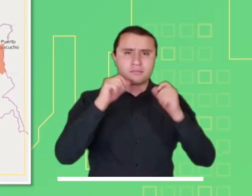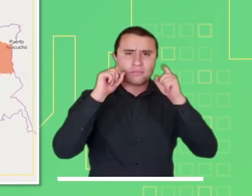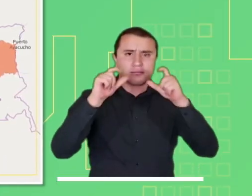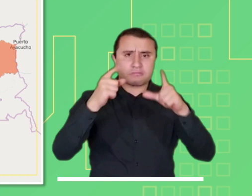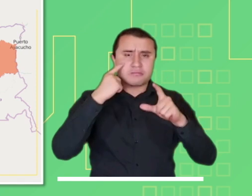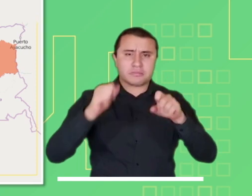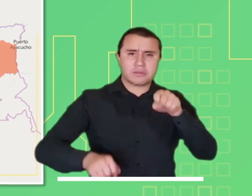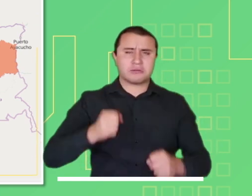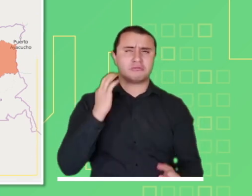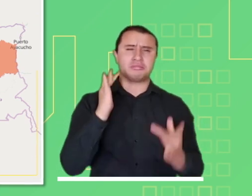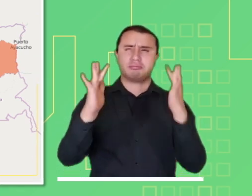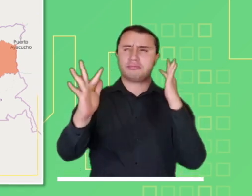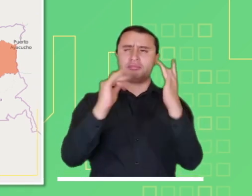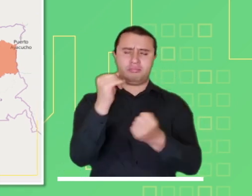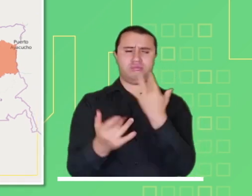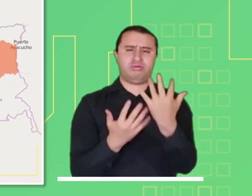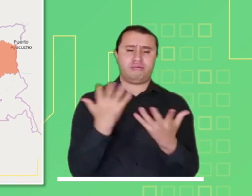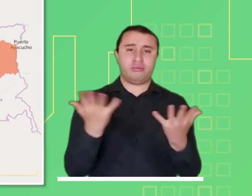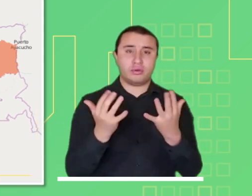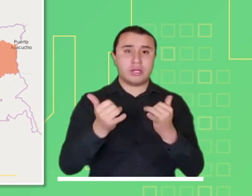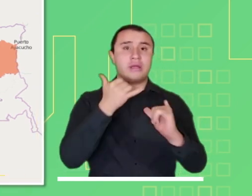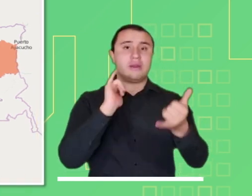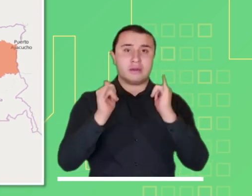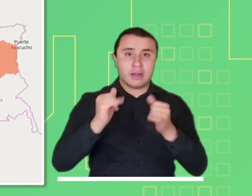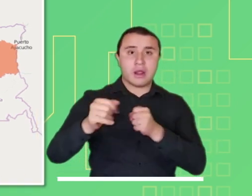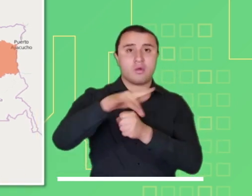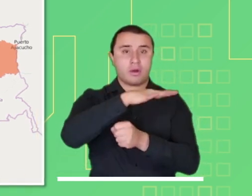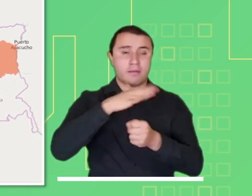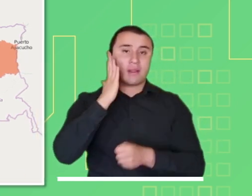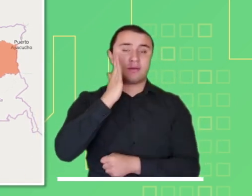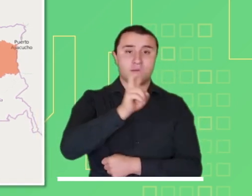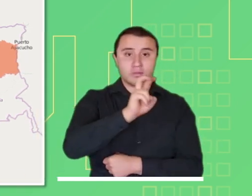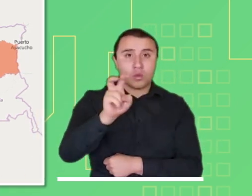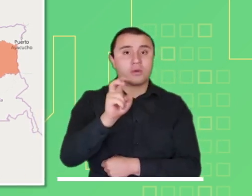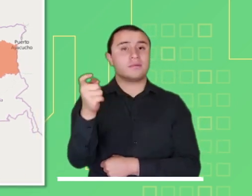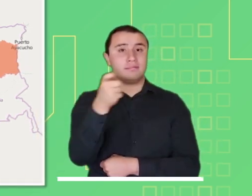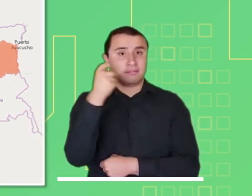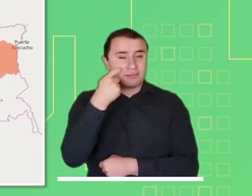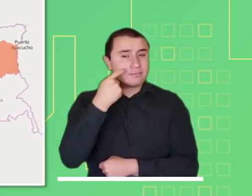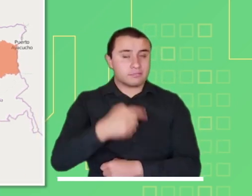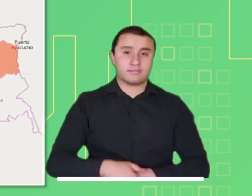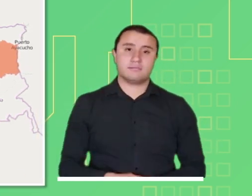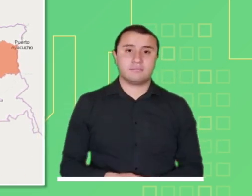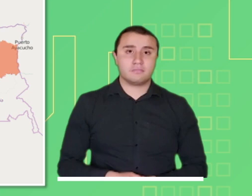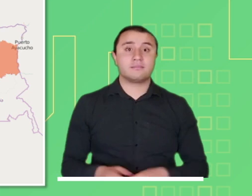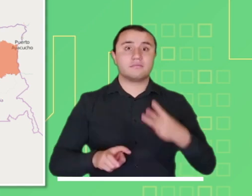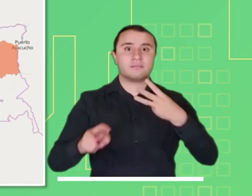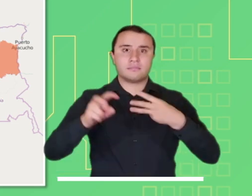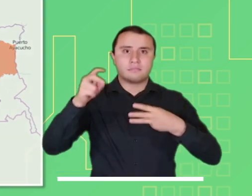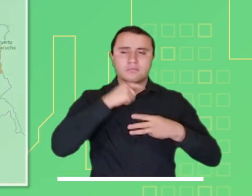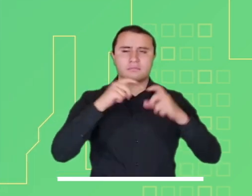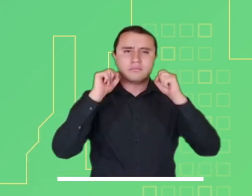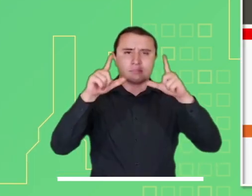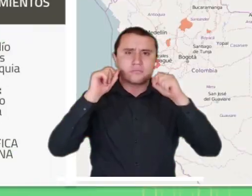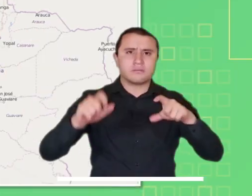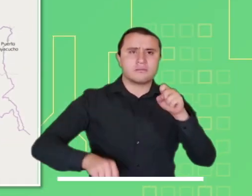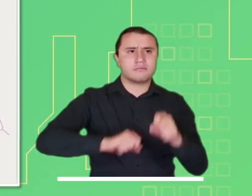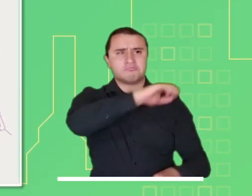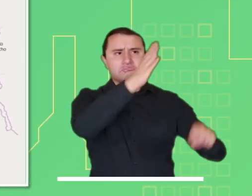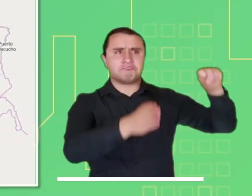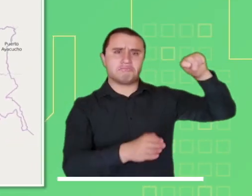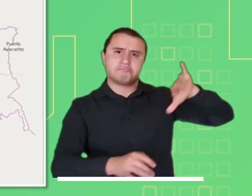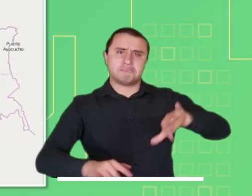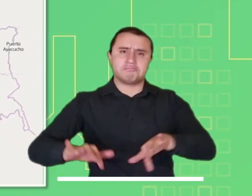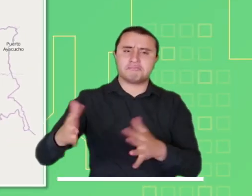de Encino, Santander. Alerta roja por probabilidad de incendios en la cobertura vegetal del departamento de Casanare, Cundinamarca,